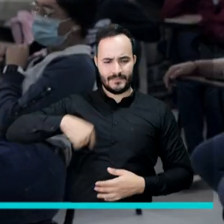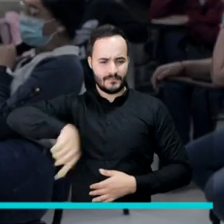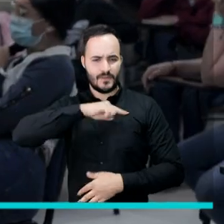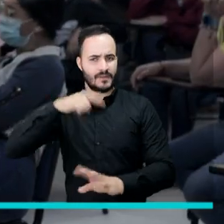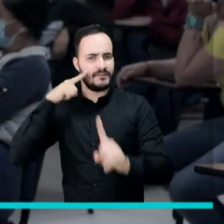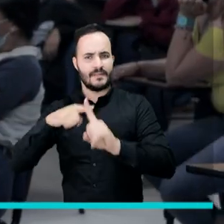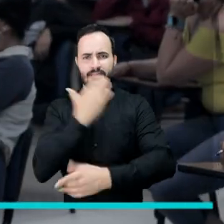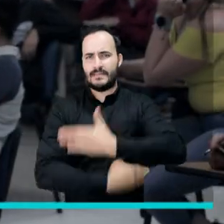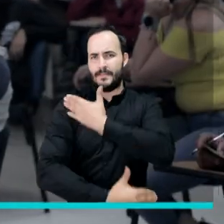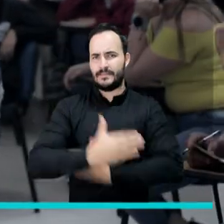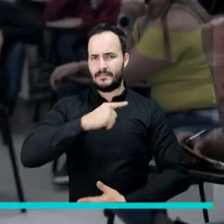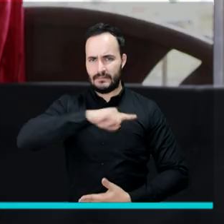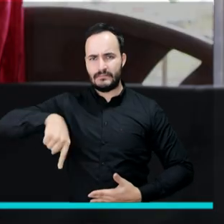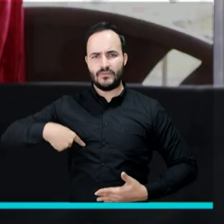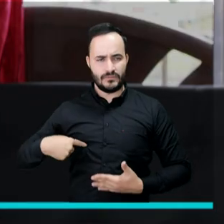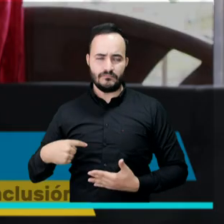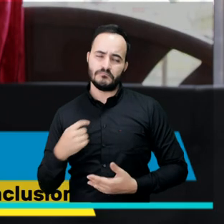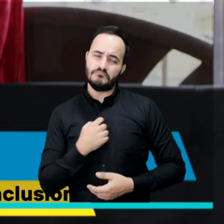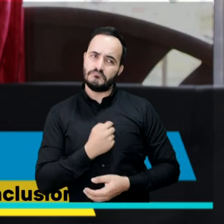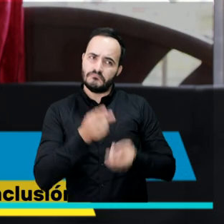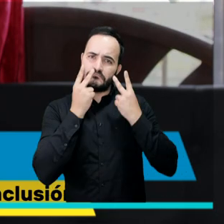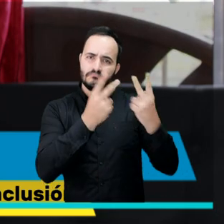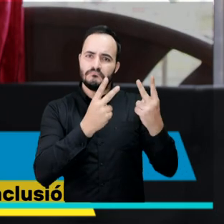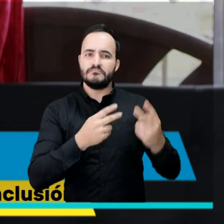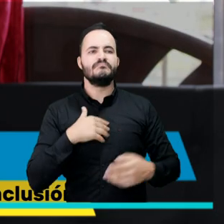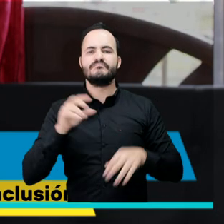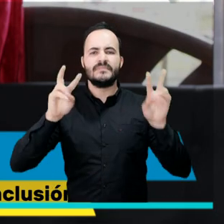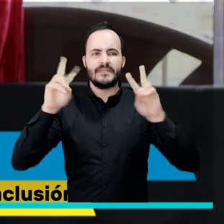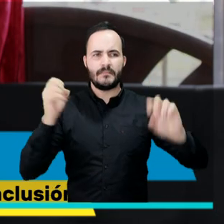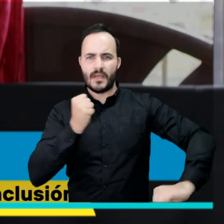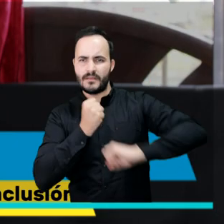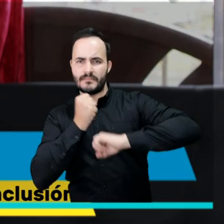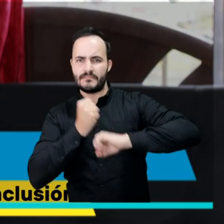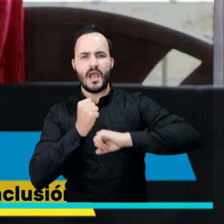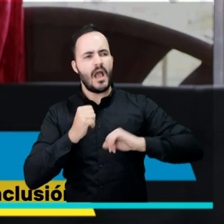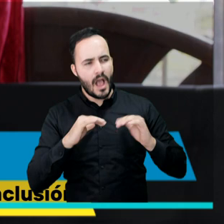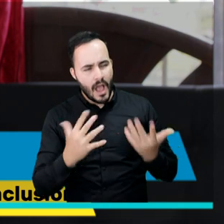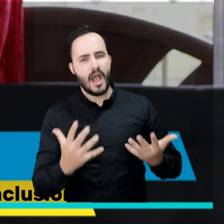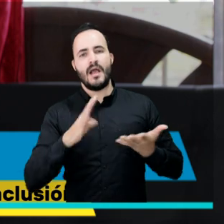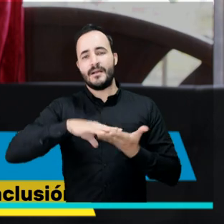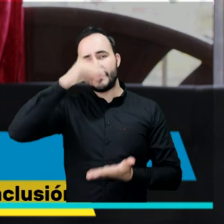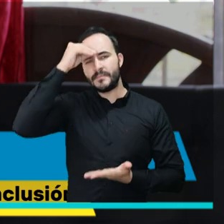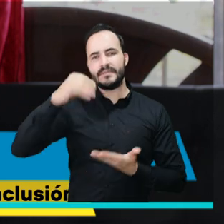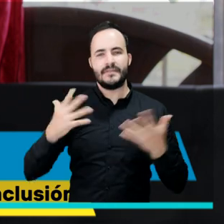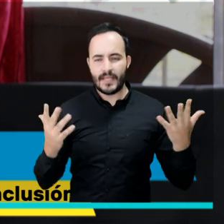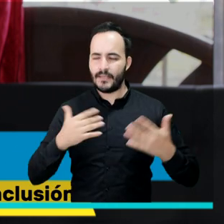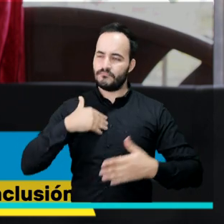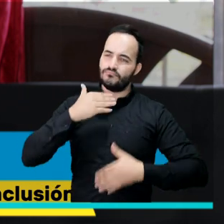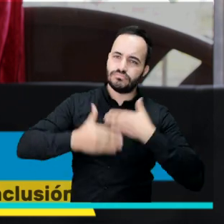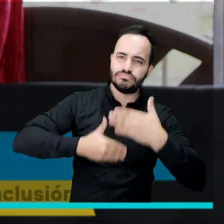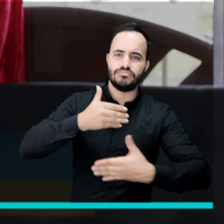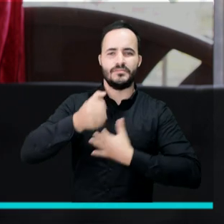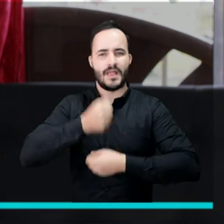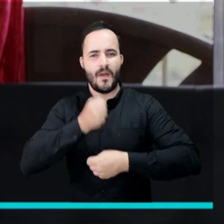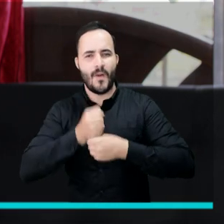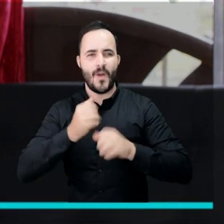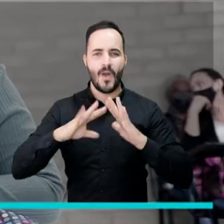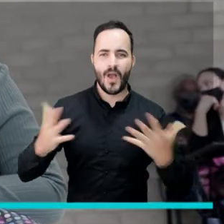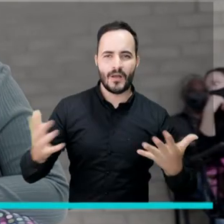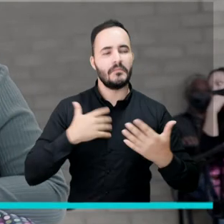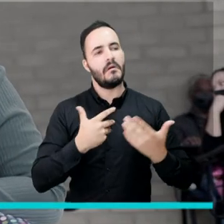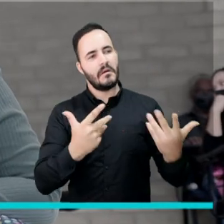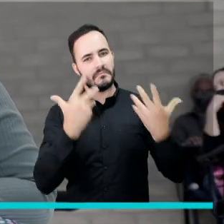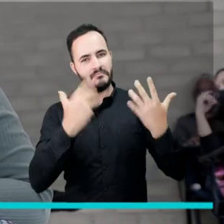nosotros los discapacitados. Ellos nos han ayudado mucho en la cuestión de cómo desempeñarnos laboralmente.